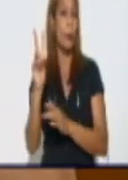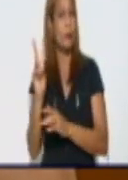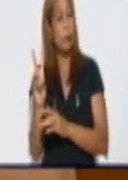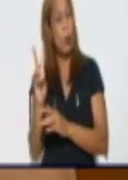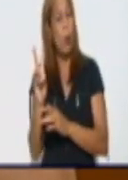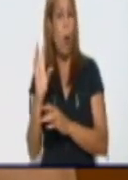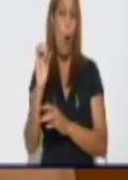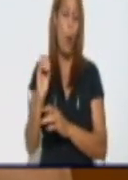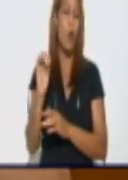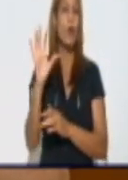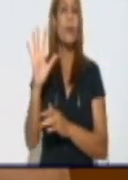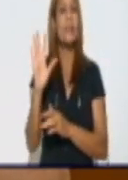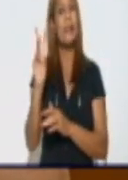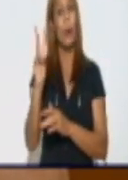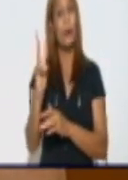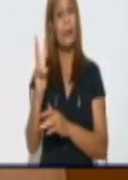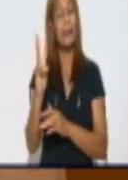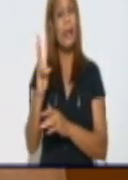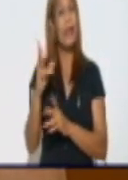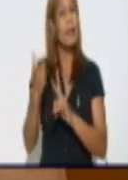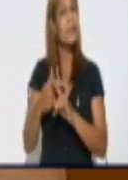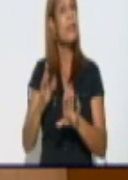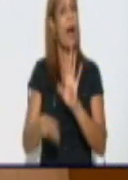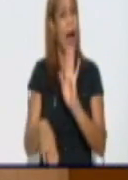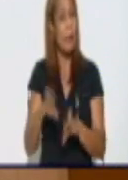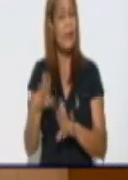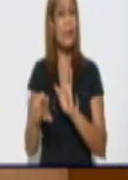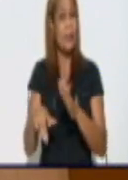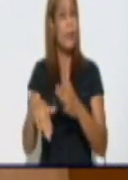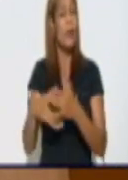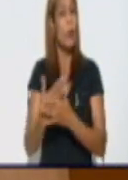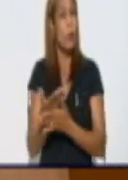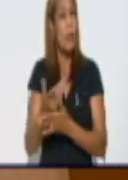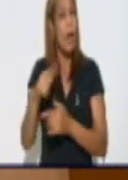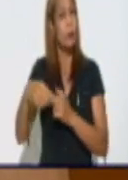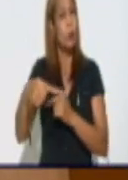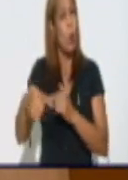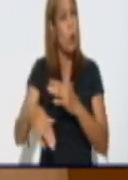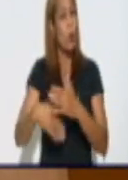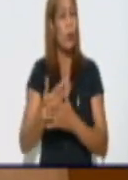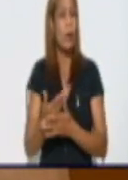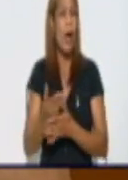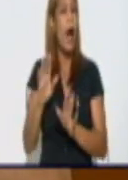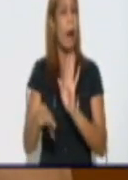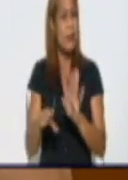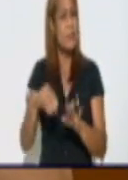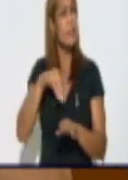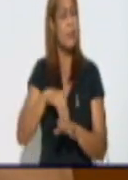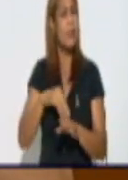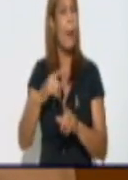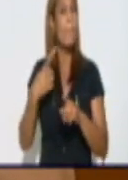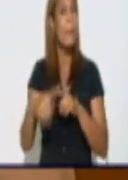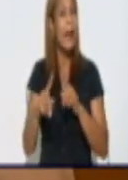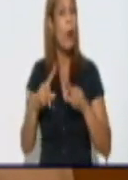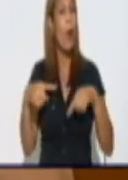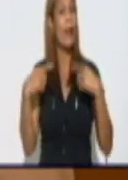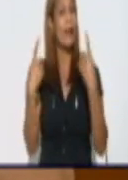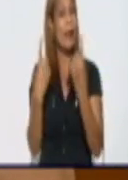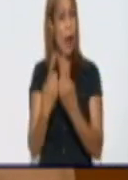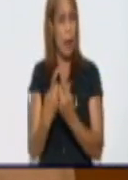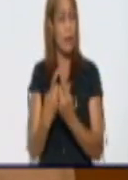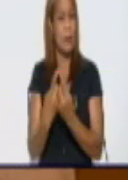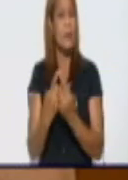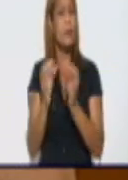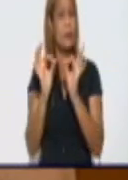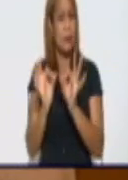en que se prioriza, o sea, son más los casos sintomáticos que los asintomáticos, pero generalmente están en una misma cifra.